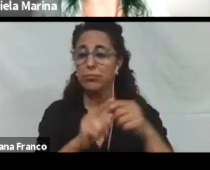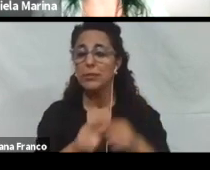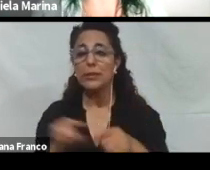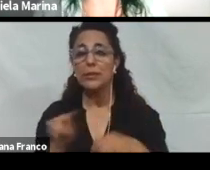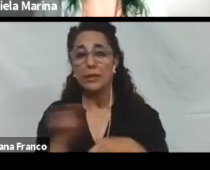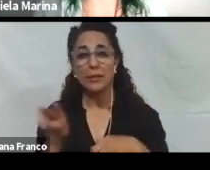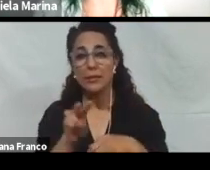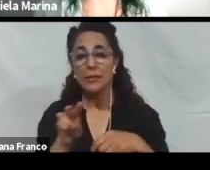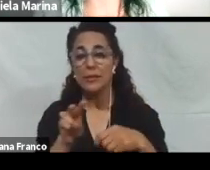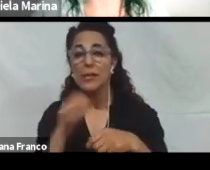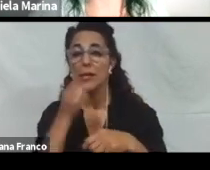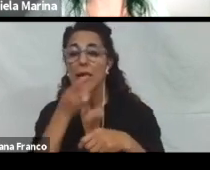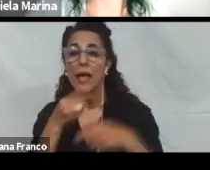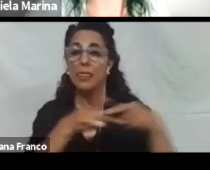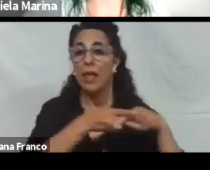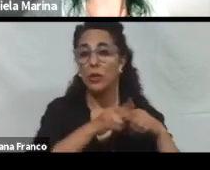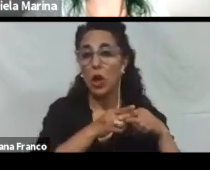que necesitemos utilizar.